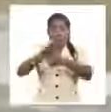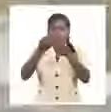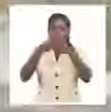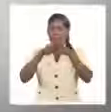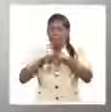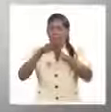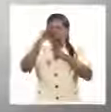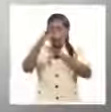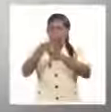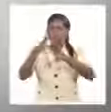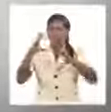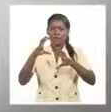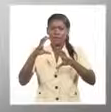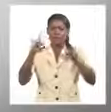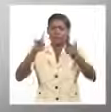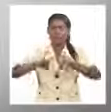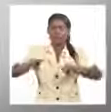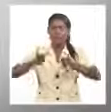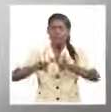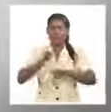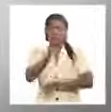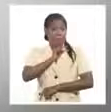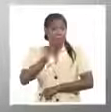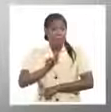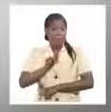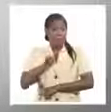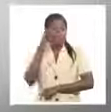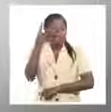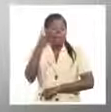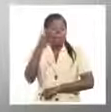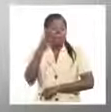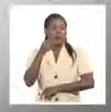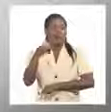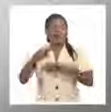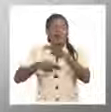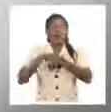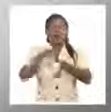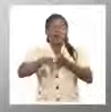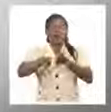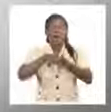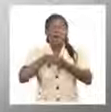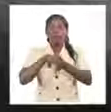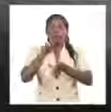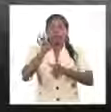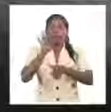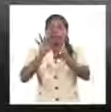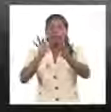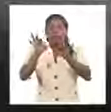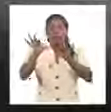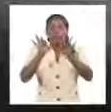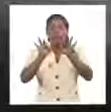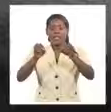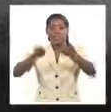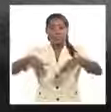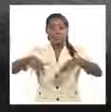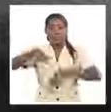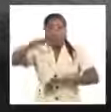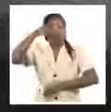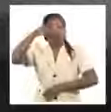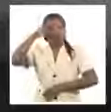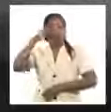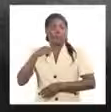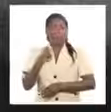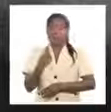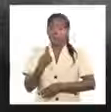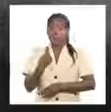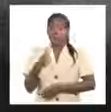condiciones de Cuba. De ahí que los investigadores seleccionen estrategias ajustadas al contexto nacional. Nos interesa obtener estos